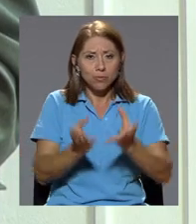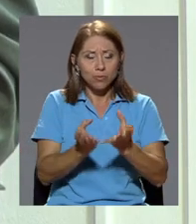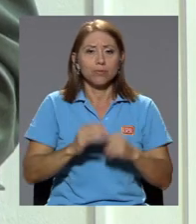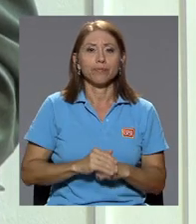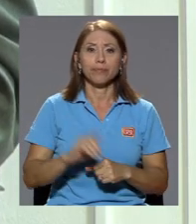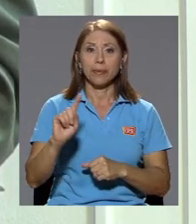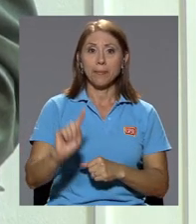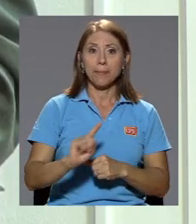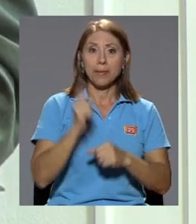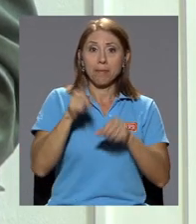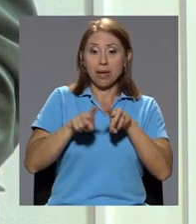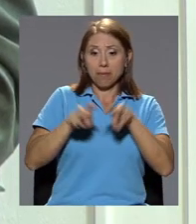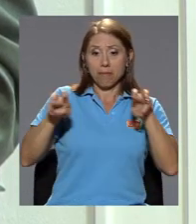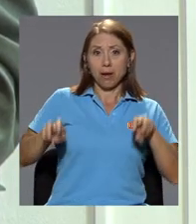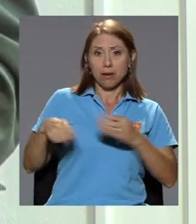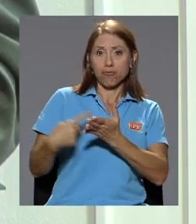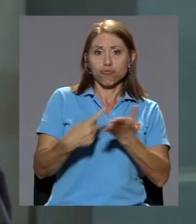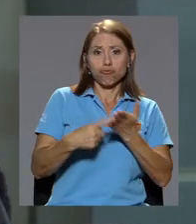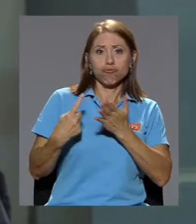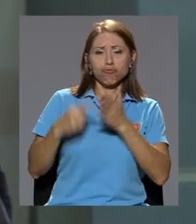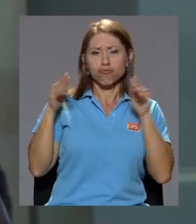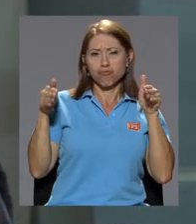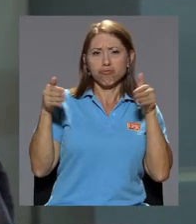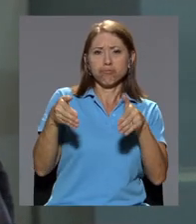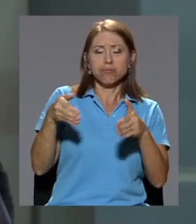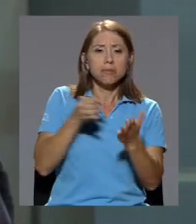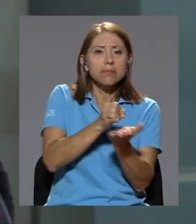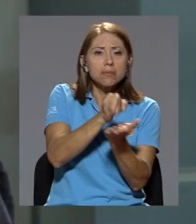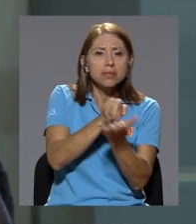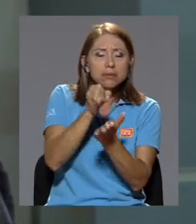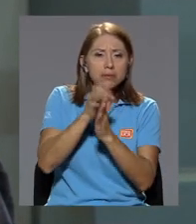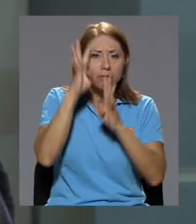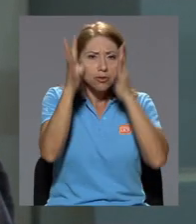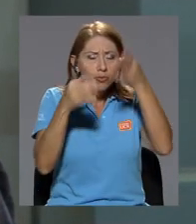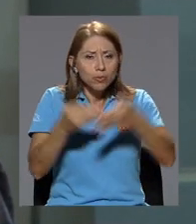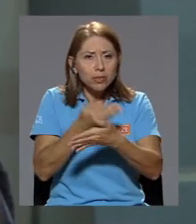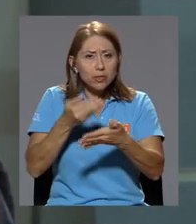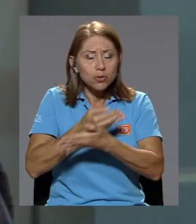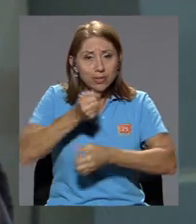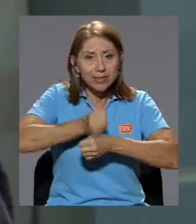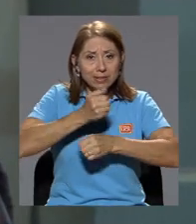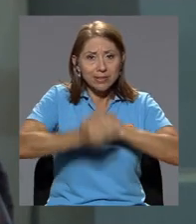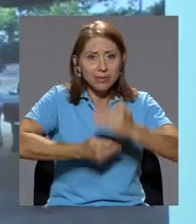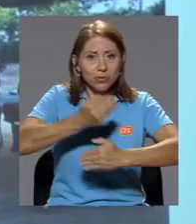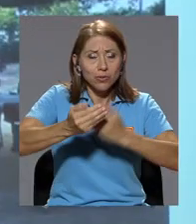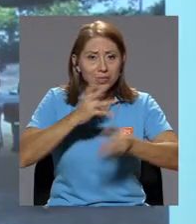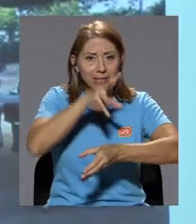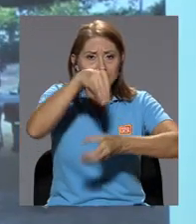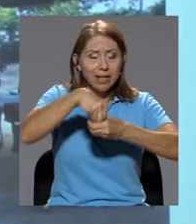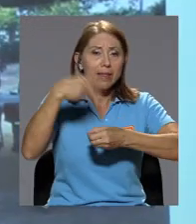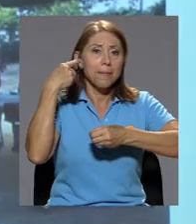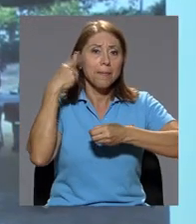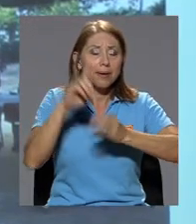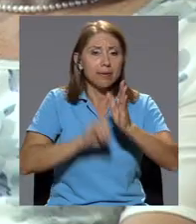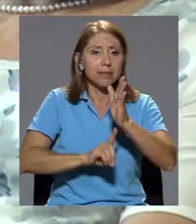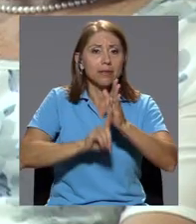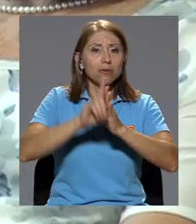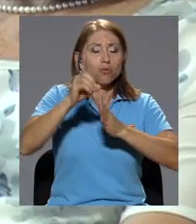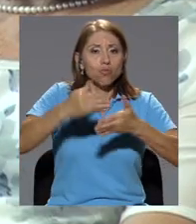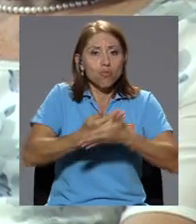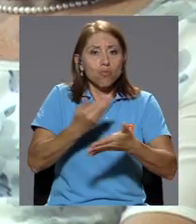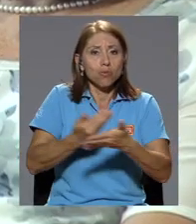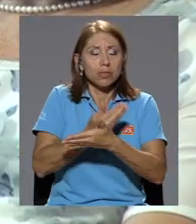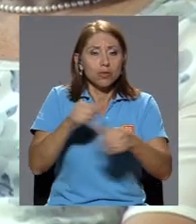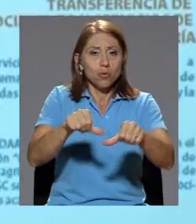El primer panel del foro tuvo como enfoque la investigación, innovación y gestión integrada para el desarrollo y modernización del sector agropecuario.